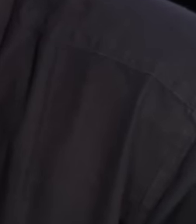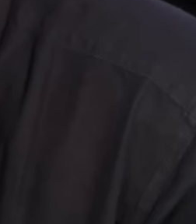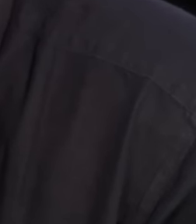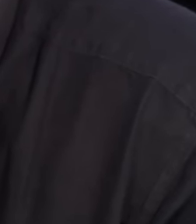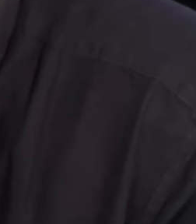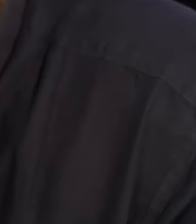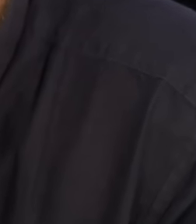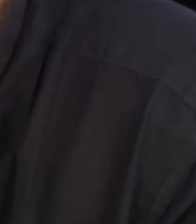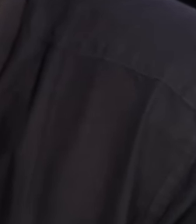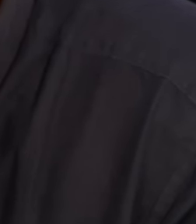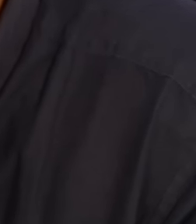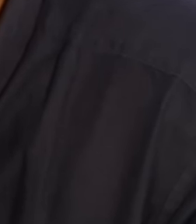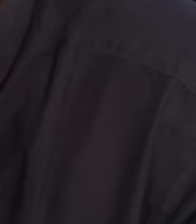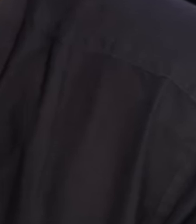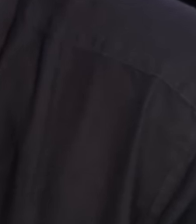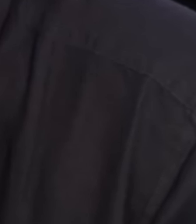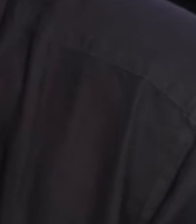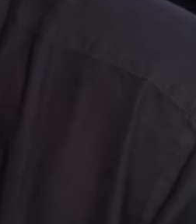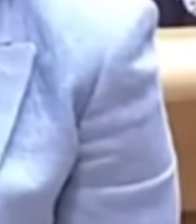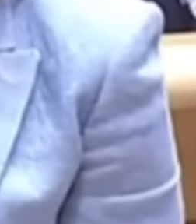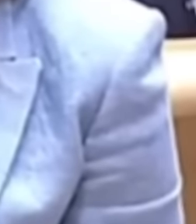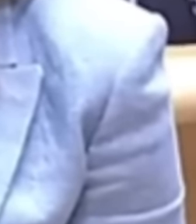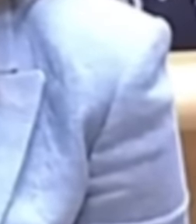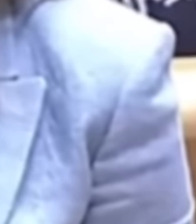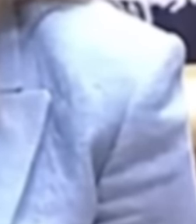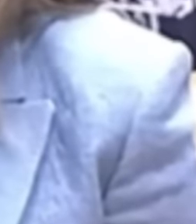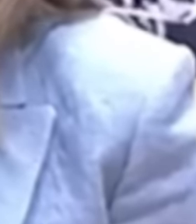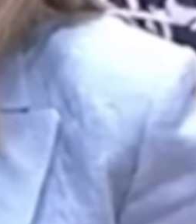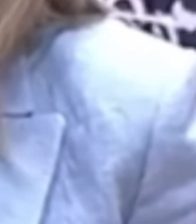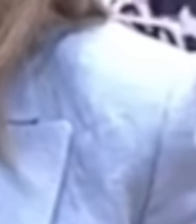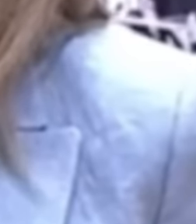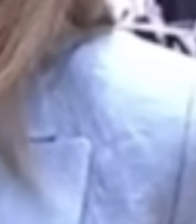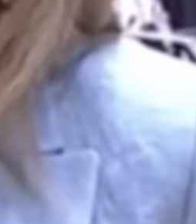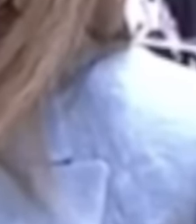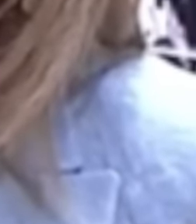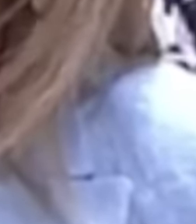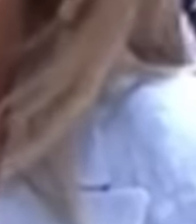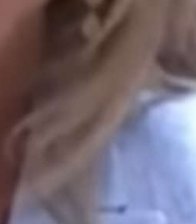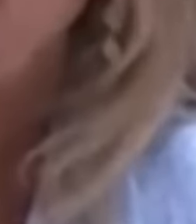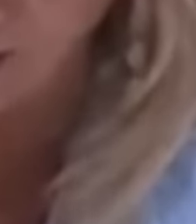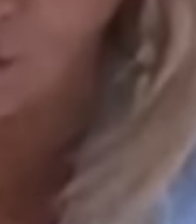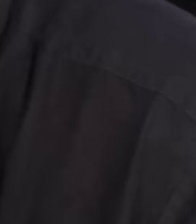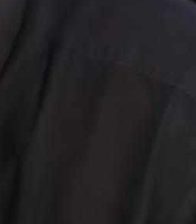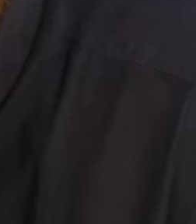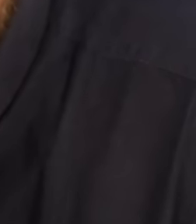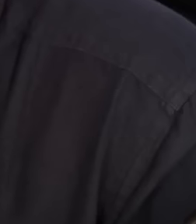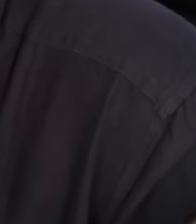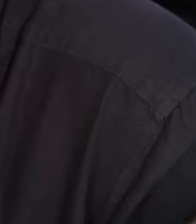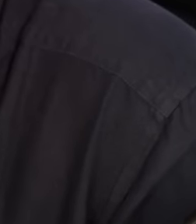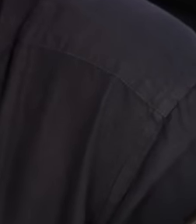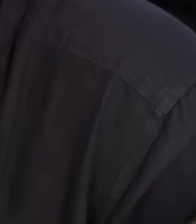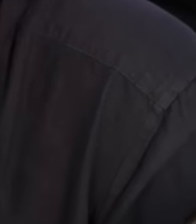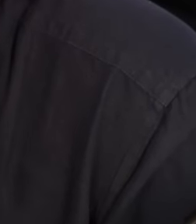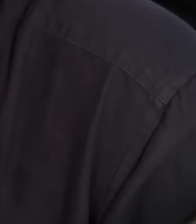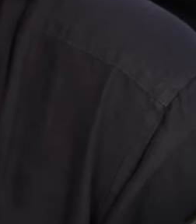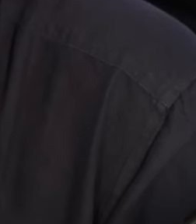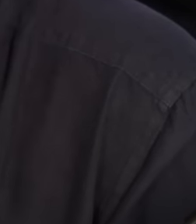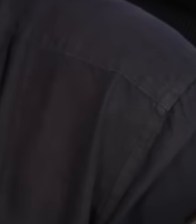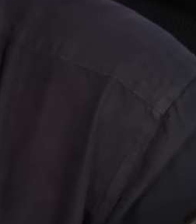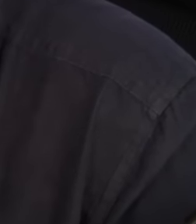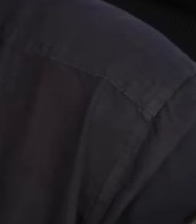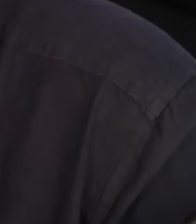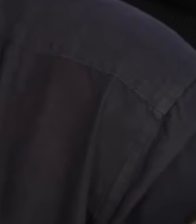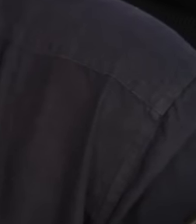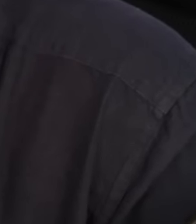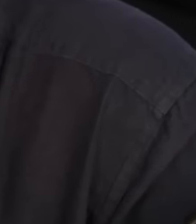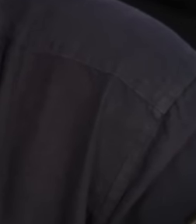arrinconar a la ministra, a la gran portavoz del Partido Popular en el Senado, Alicia García Rodríguez. Quien sin duda es uno de los